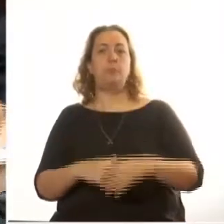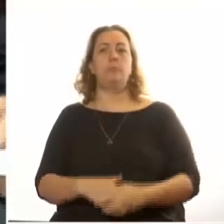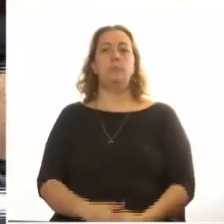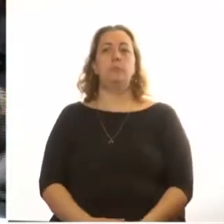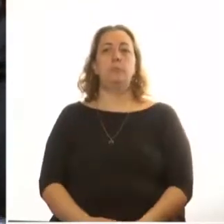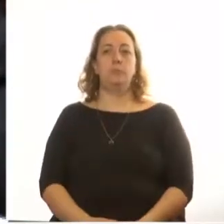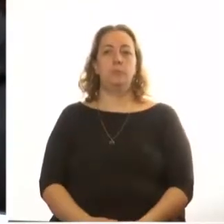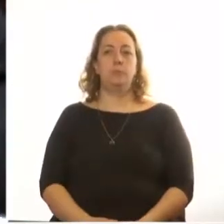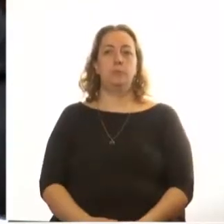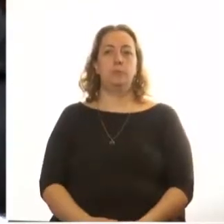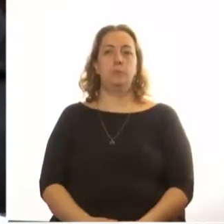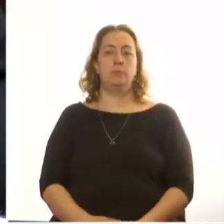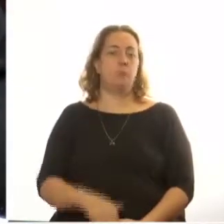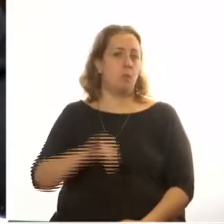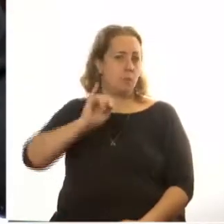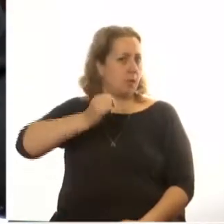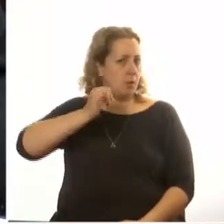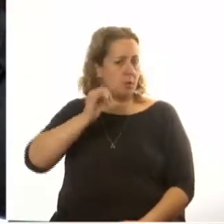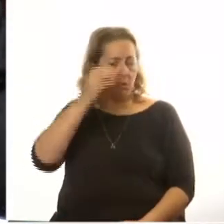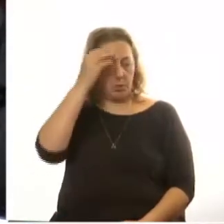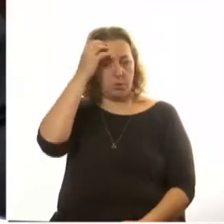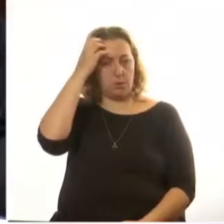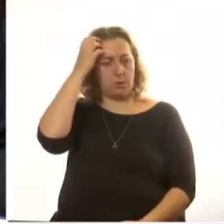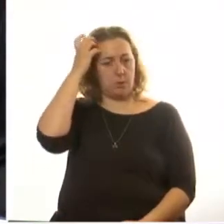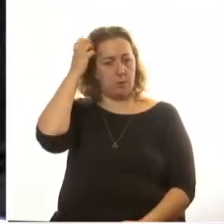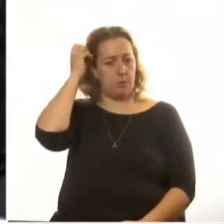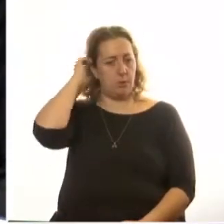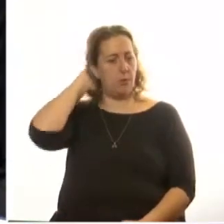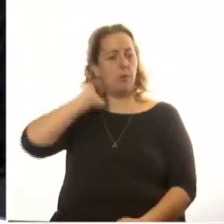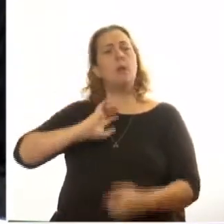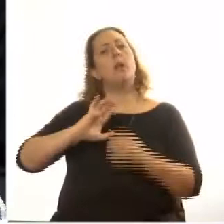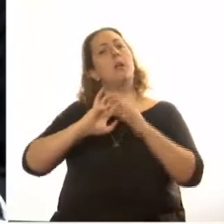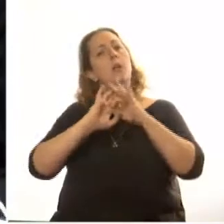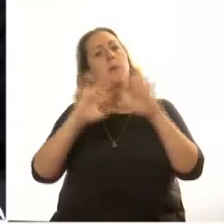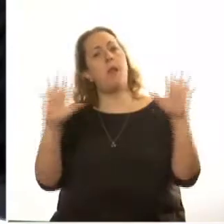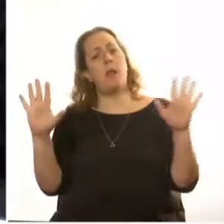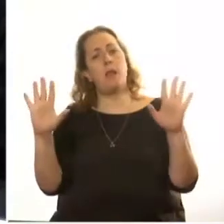Fue sin lugar a dudas el liberalismo